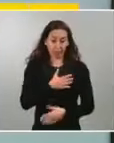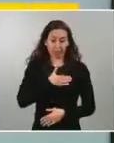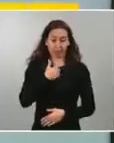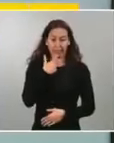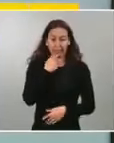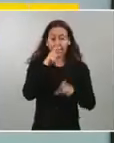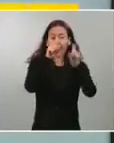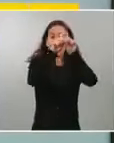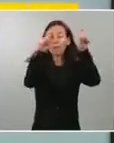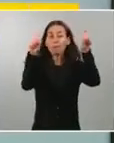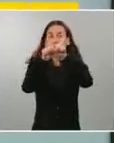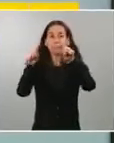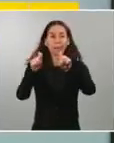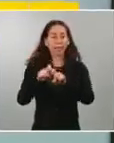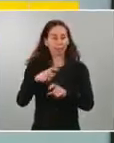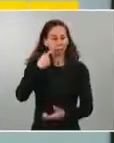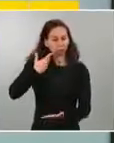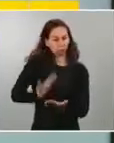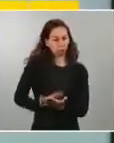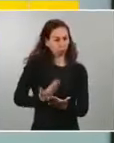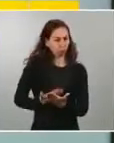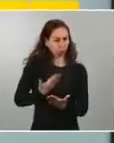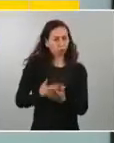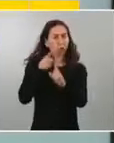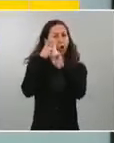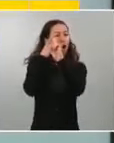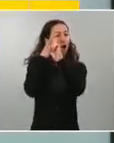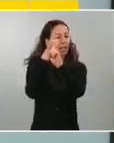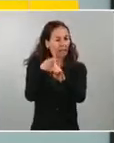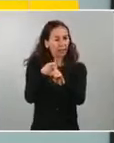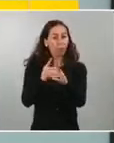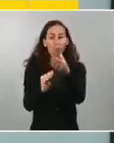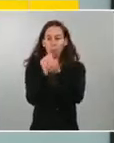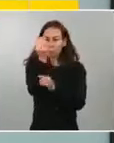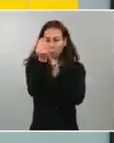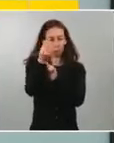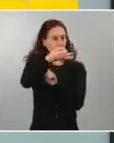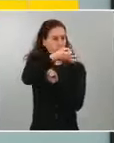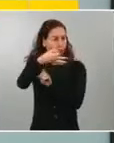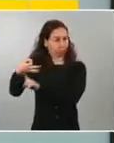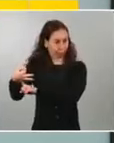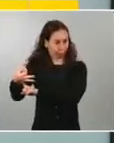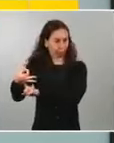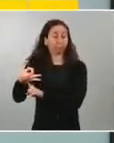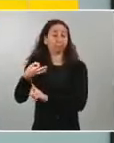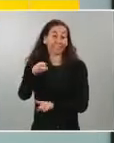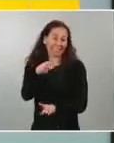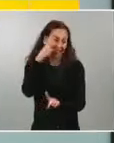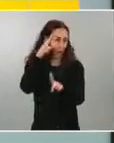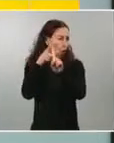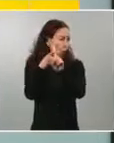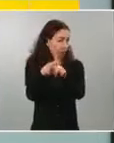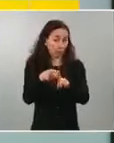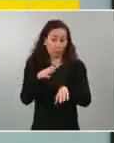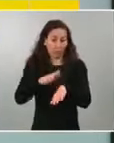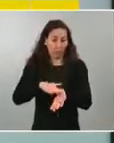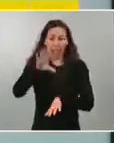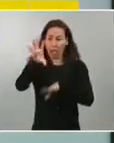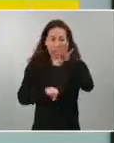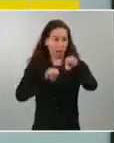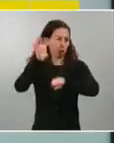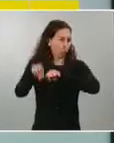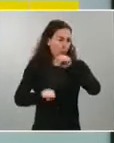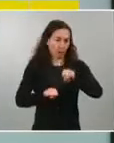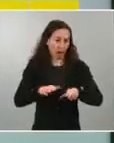garantizan el objetivo del producto. Este es el fin, desde luego, para poder adquirir cualquier producto